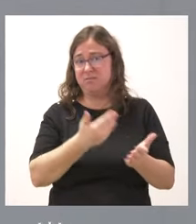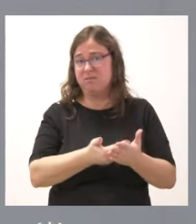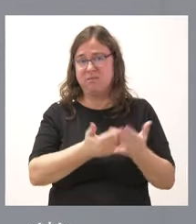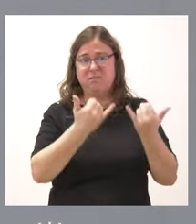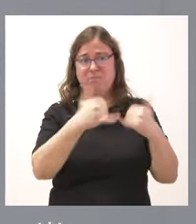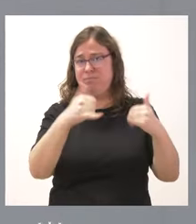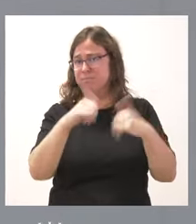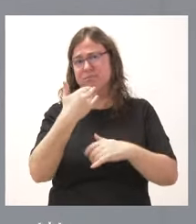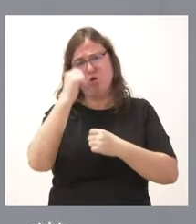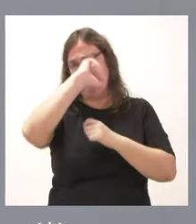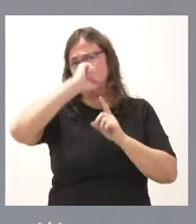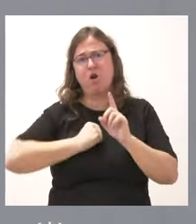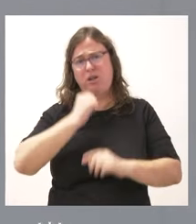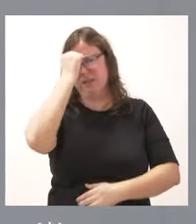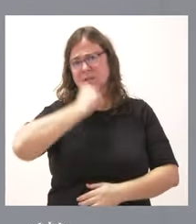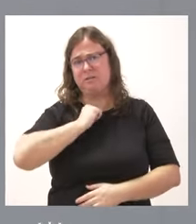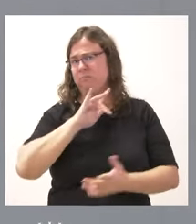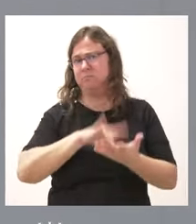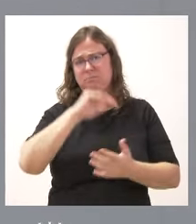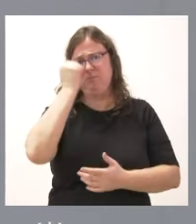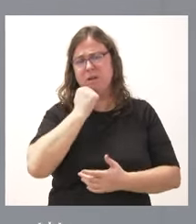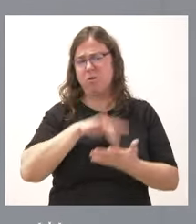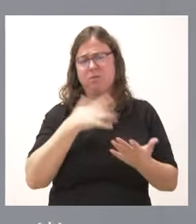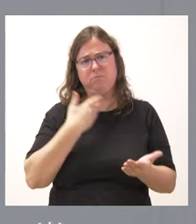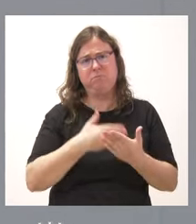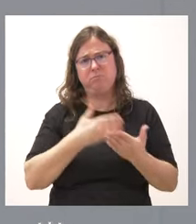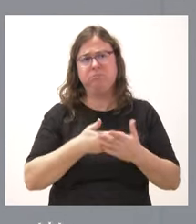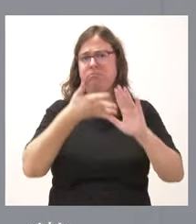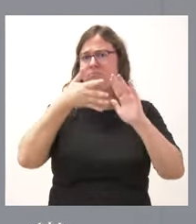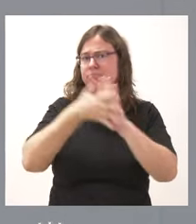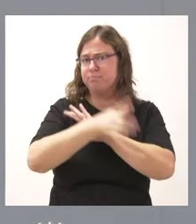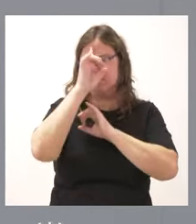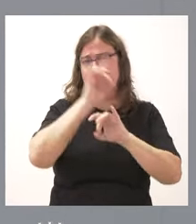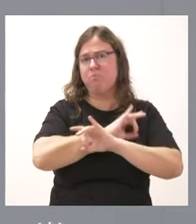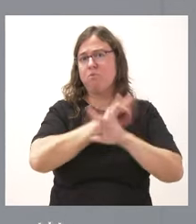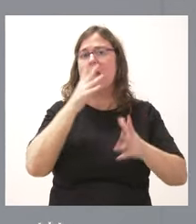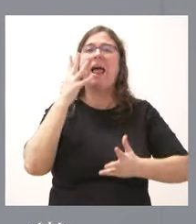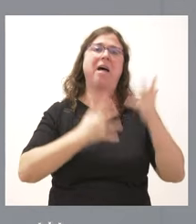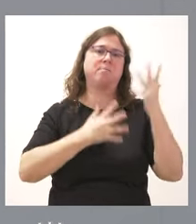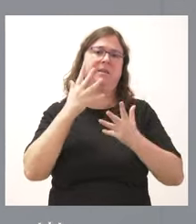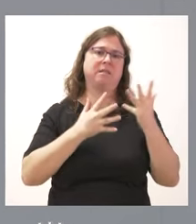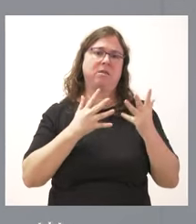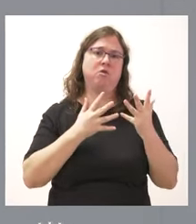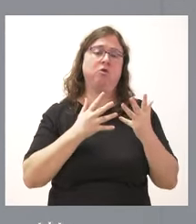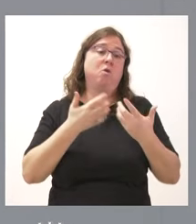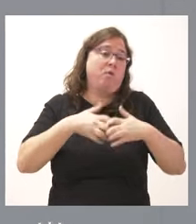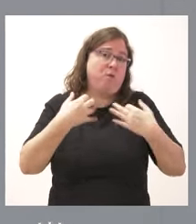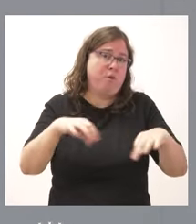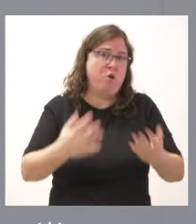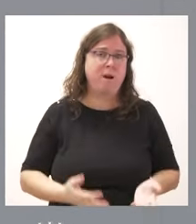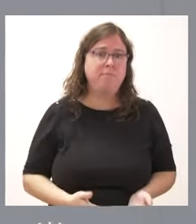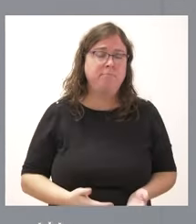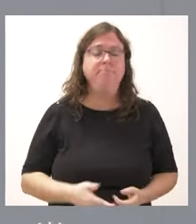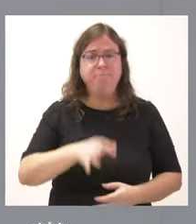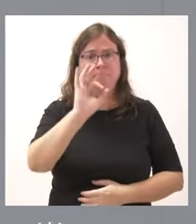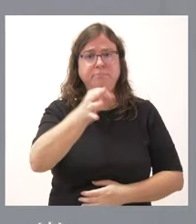terroristas que así han sido claramente definidos por la Administración en su funcionamiento ordinario. Por tanto, sí